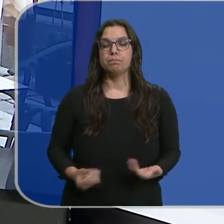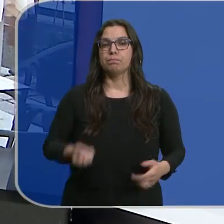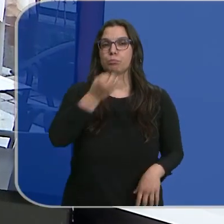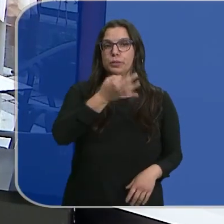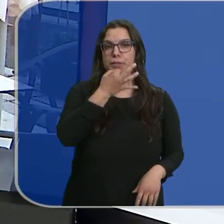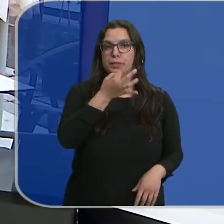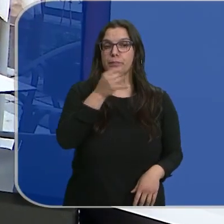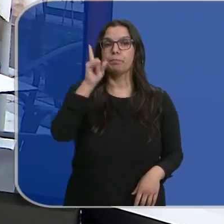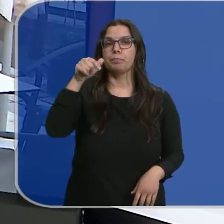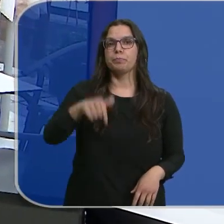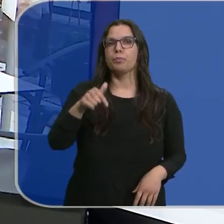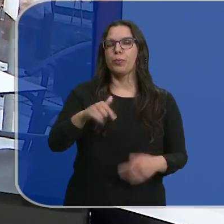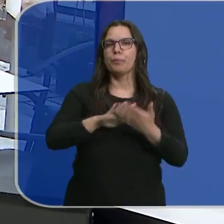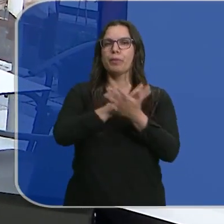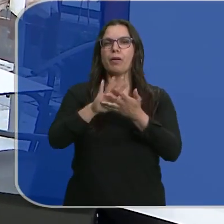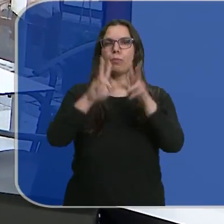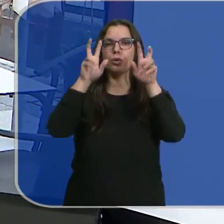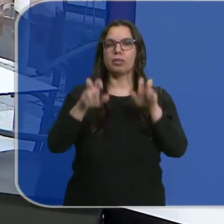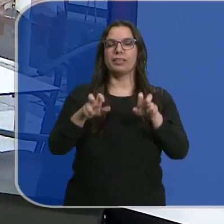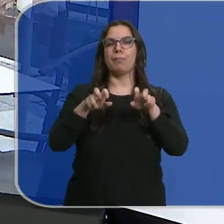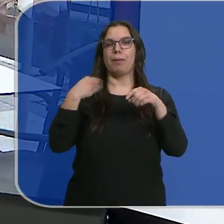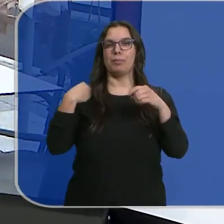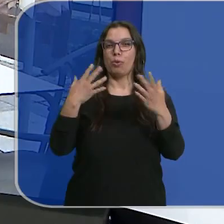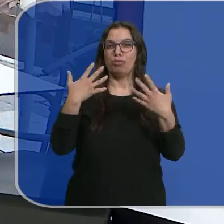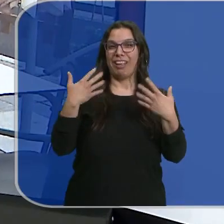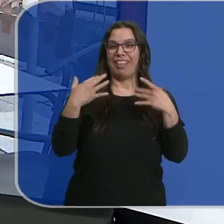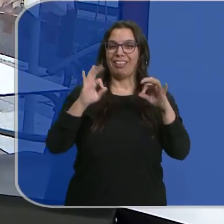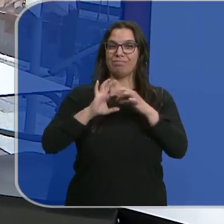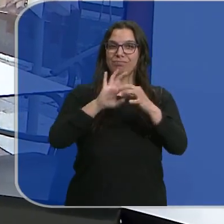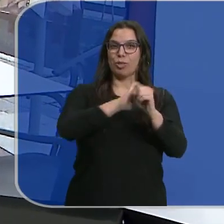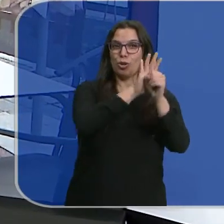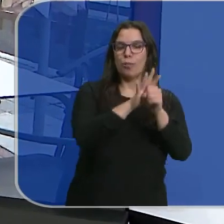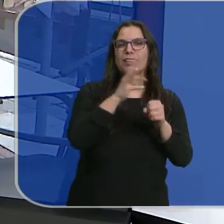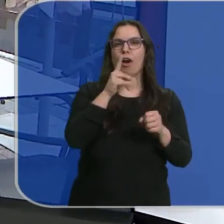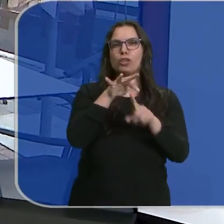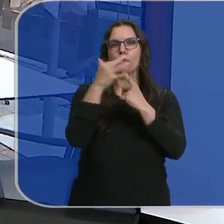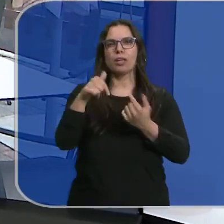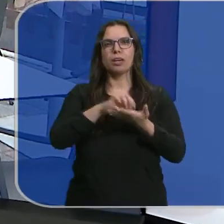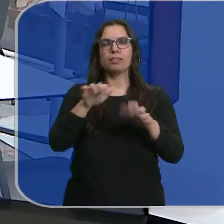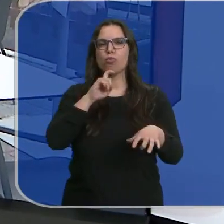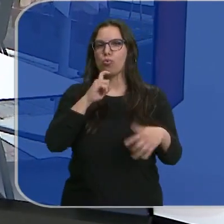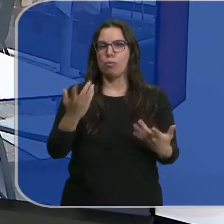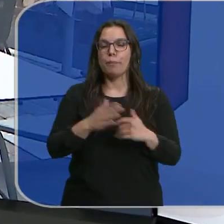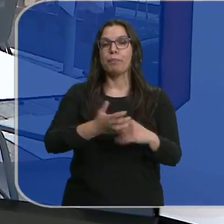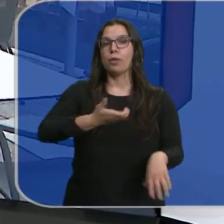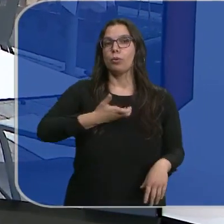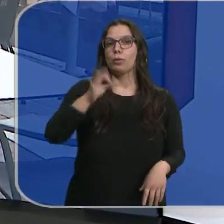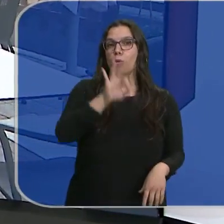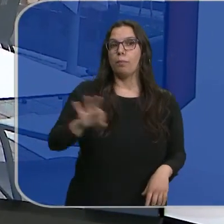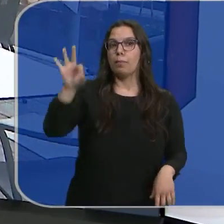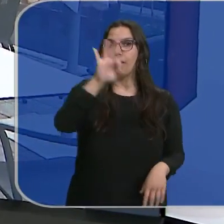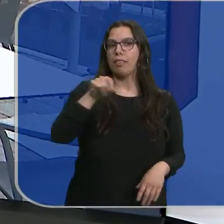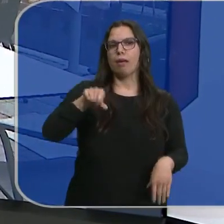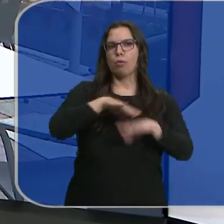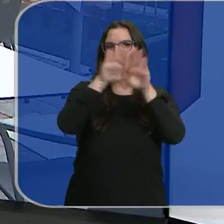Buenas tardes, también hoy les hablaremos de las terrazas COVID y veremos el estado en el que se encuentran en nuestra comunidad. El Ayuntamiento de Palencia